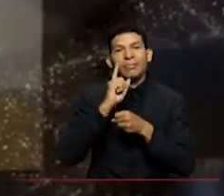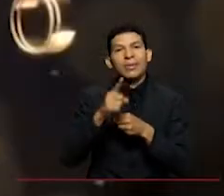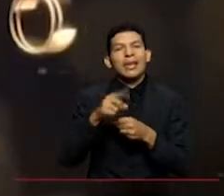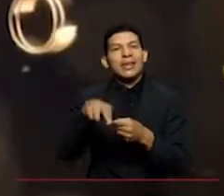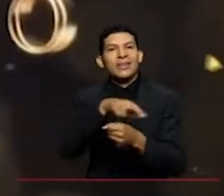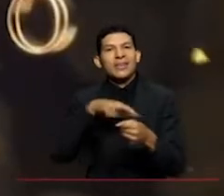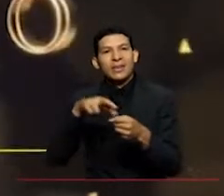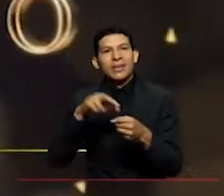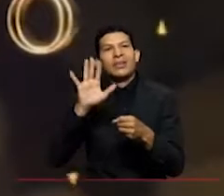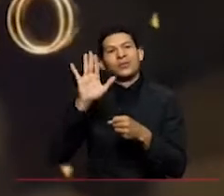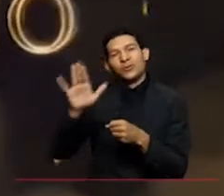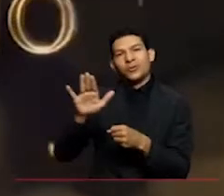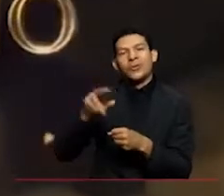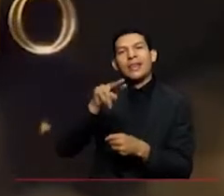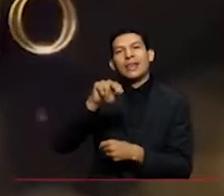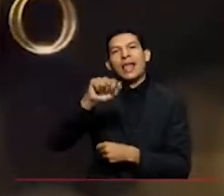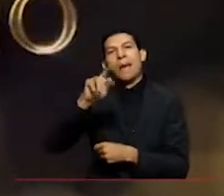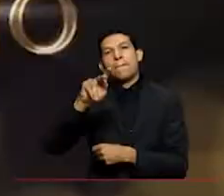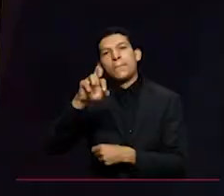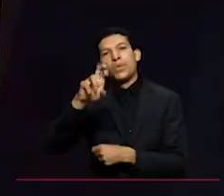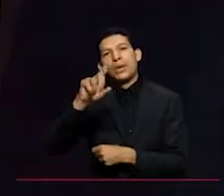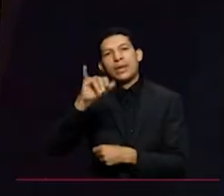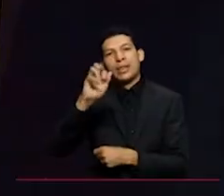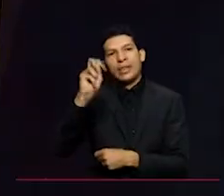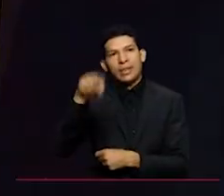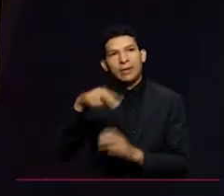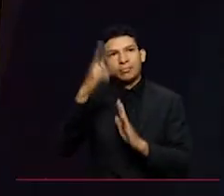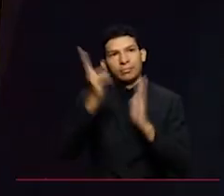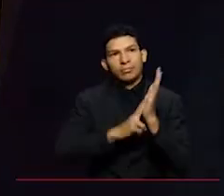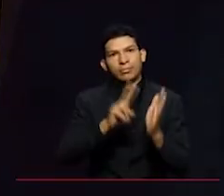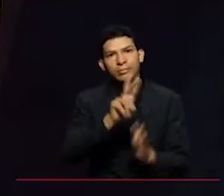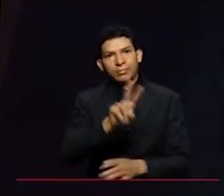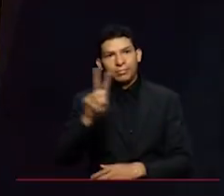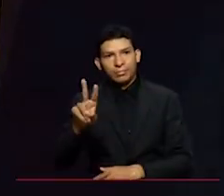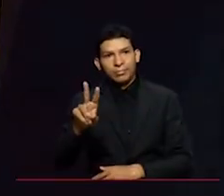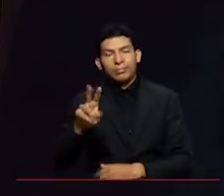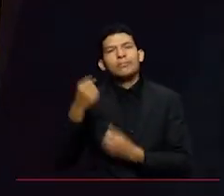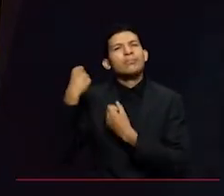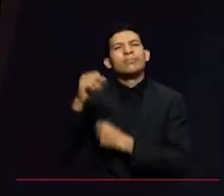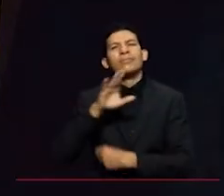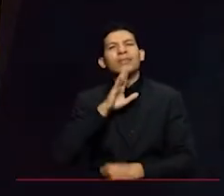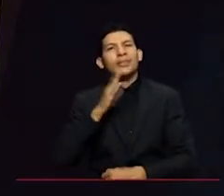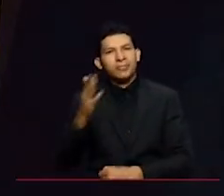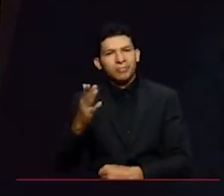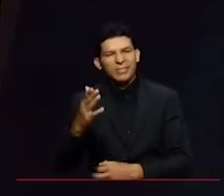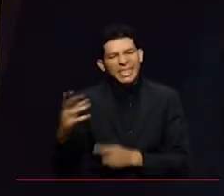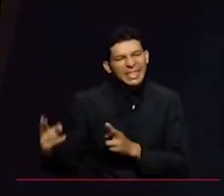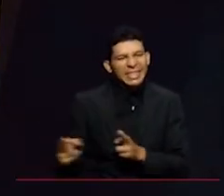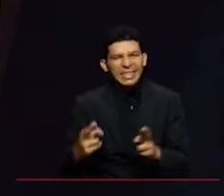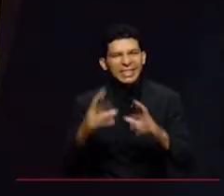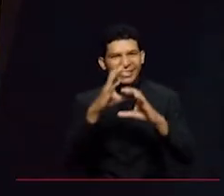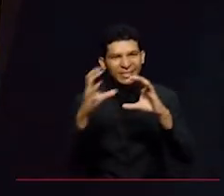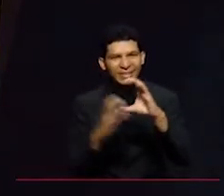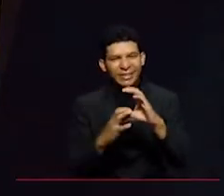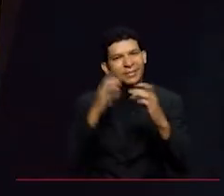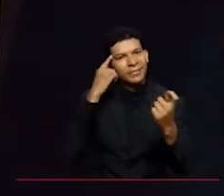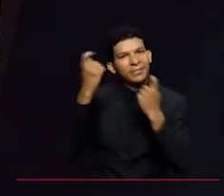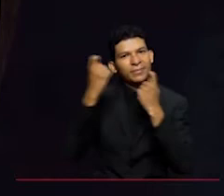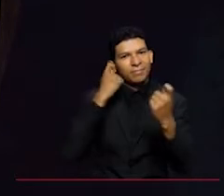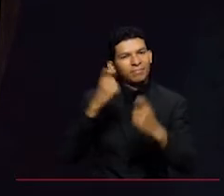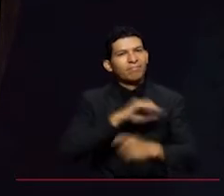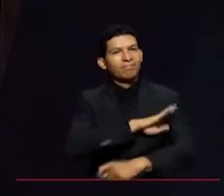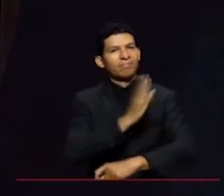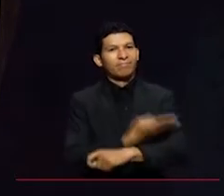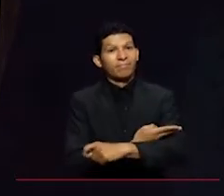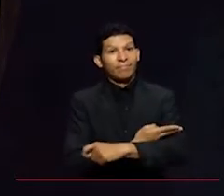en los napolitan victoria awards 2022 y de ganadores yo soy el río cauca estrategia y poder